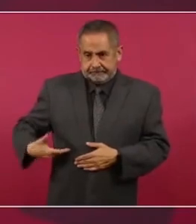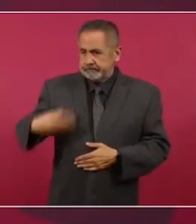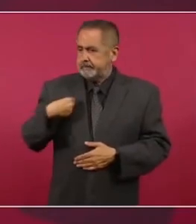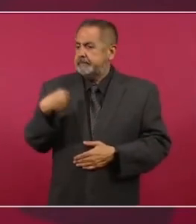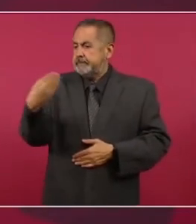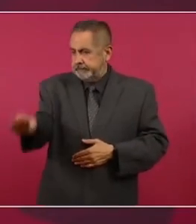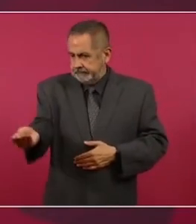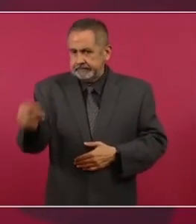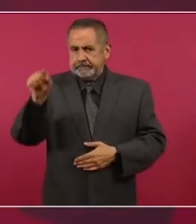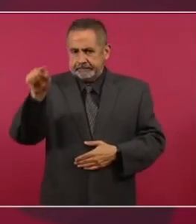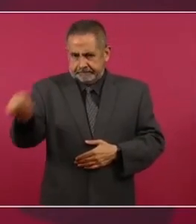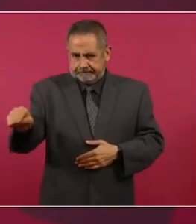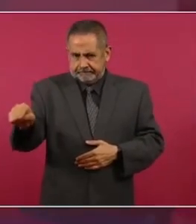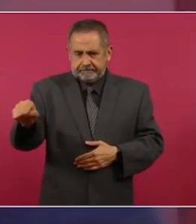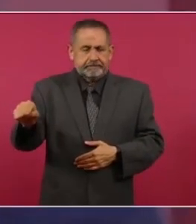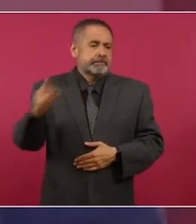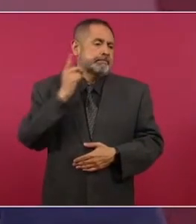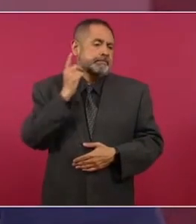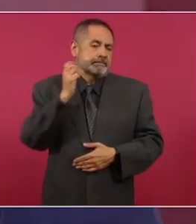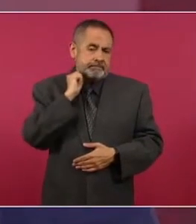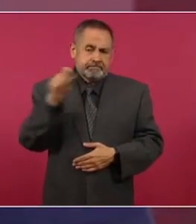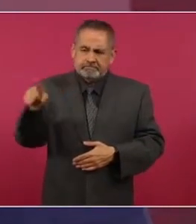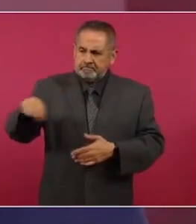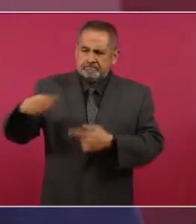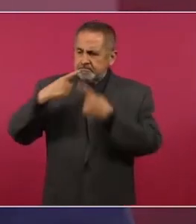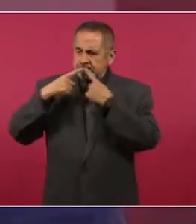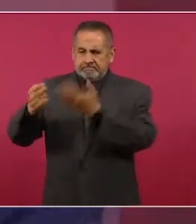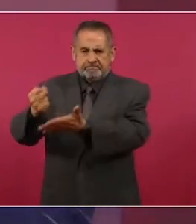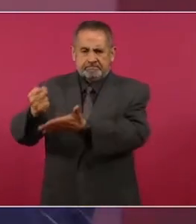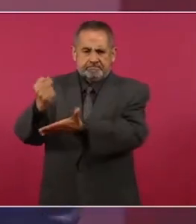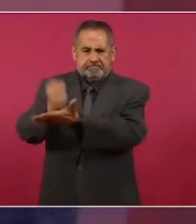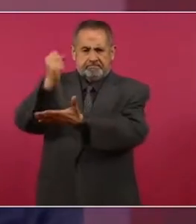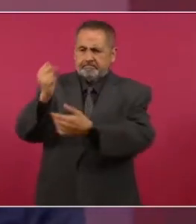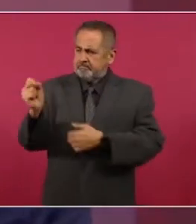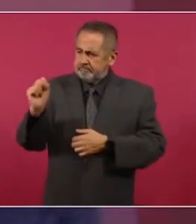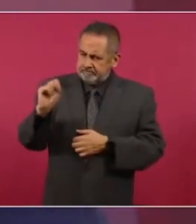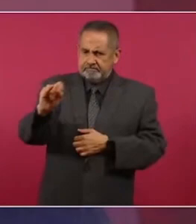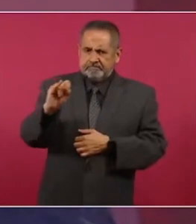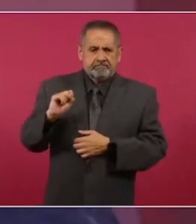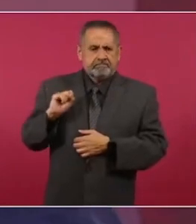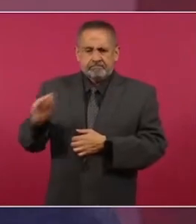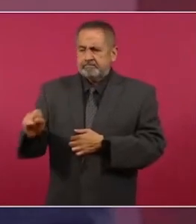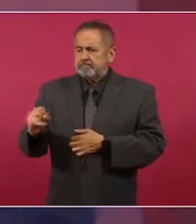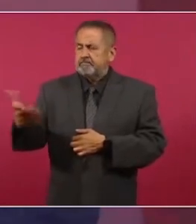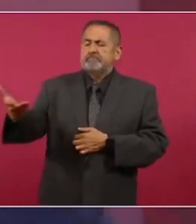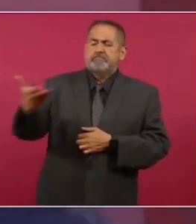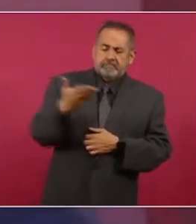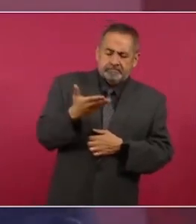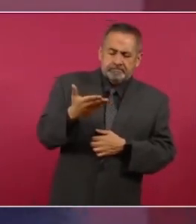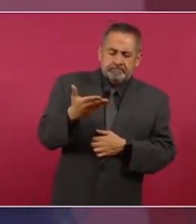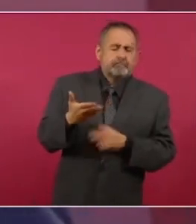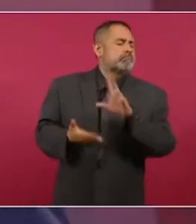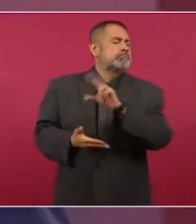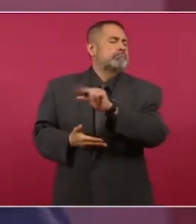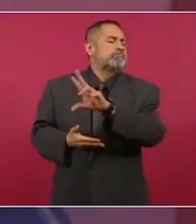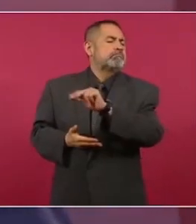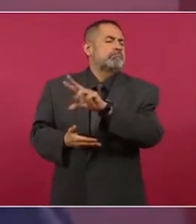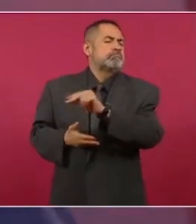aprobada por la Cámara de Diputados y por la Cámara de Senadores, no es válida